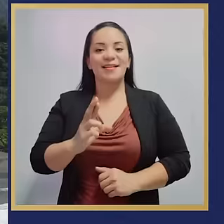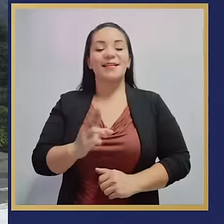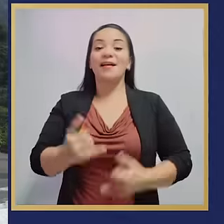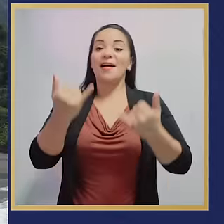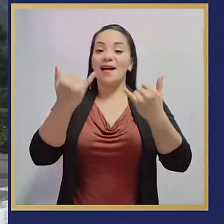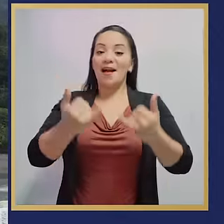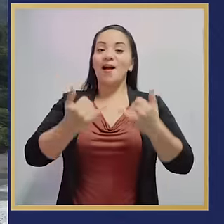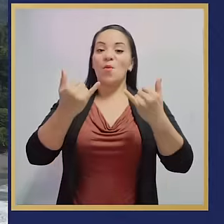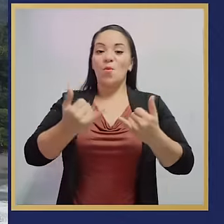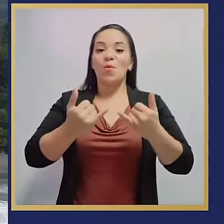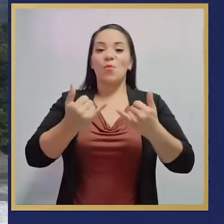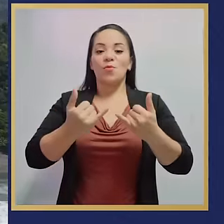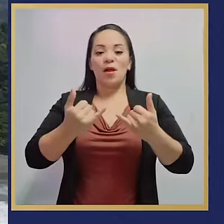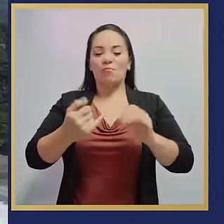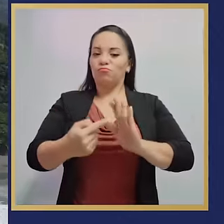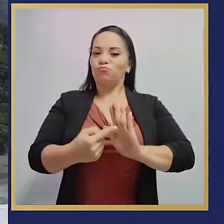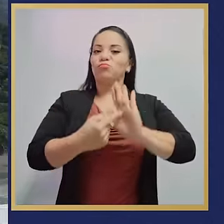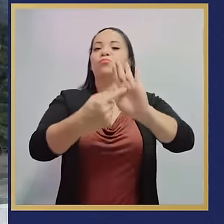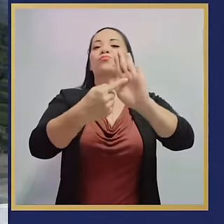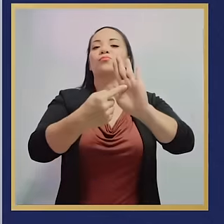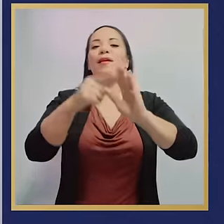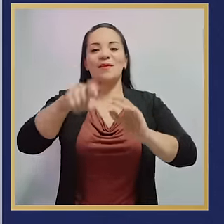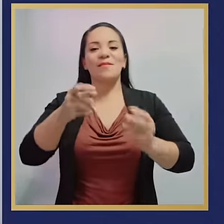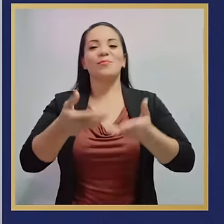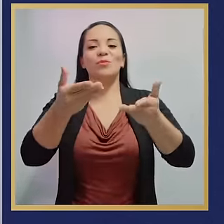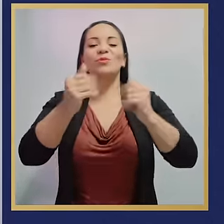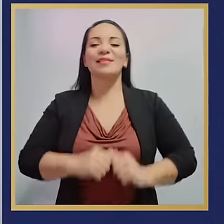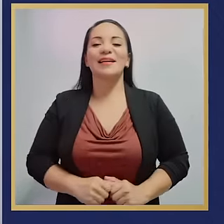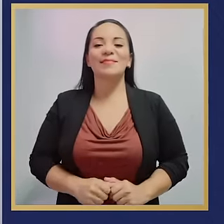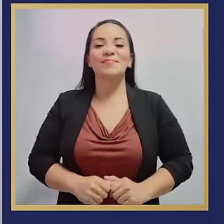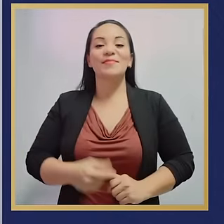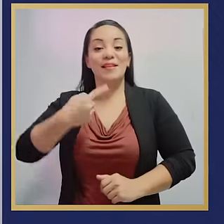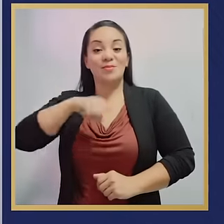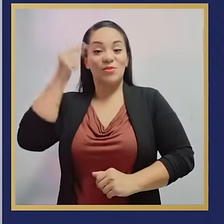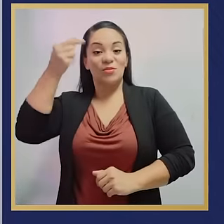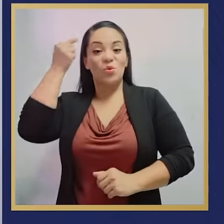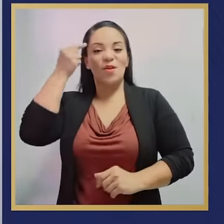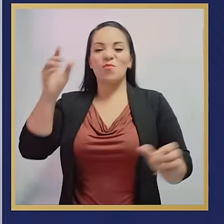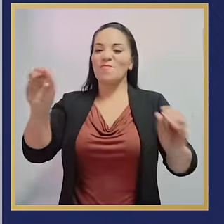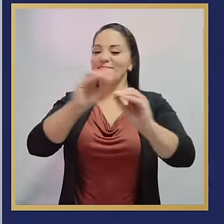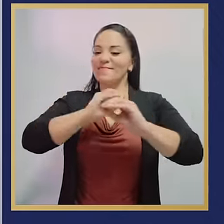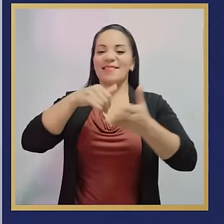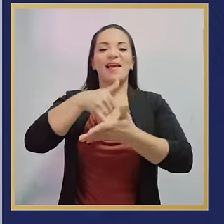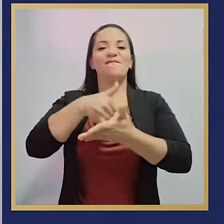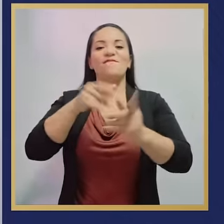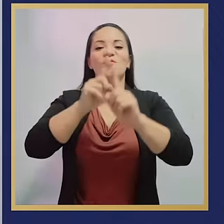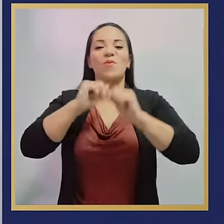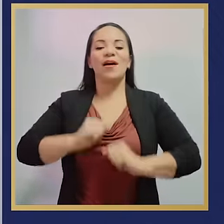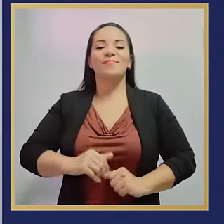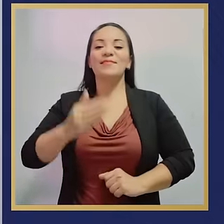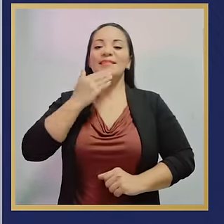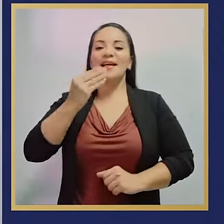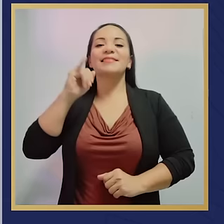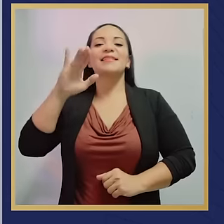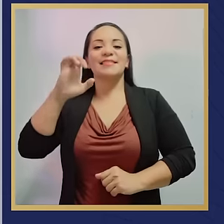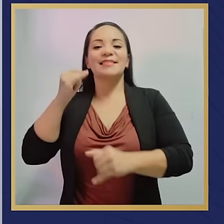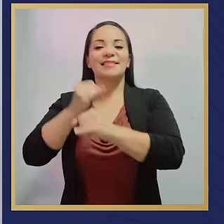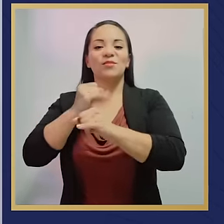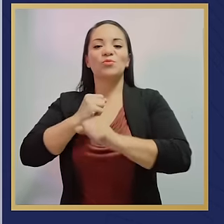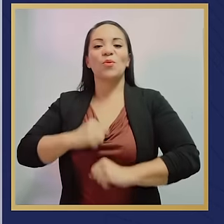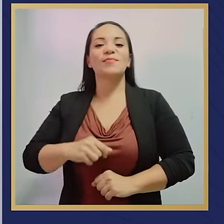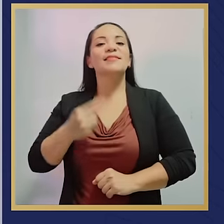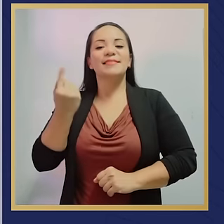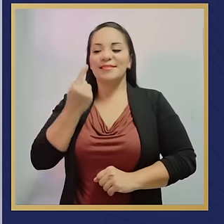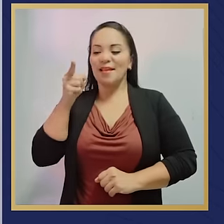Rica está ocupando el lugar que merece. En este gobierno nadie afloja. Gracias al ICE